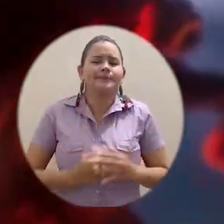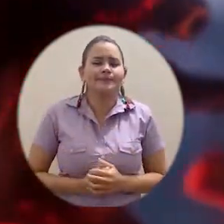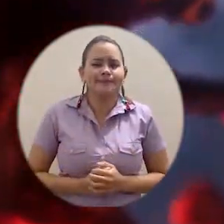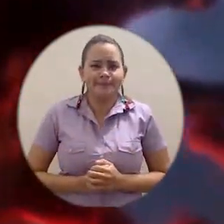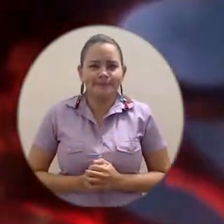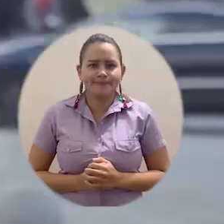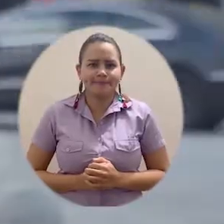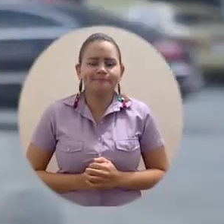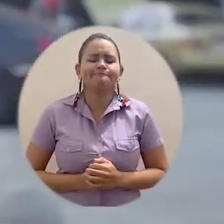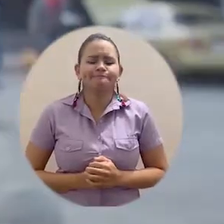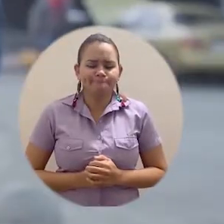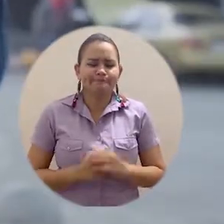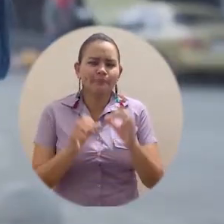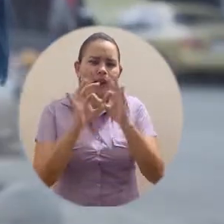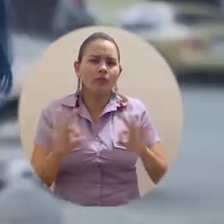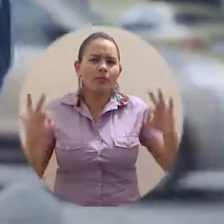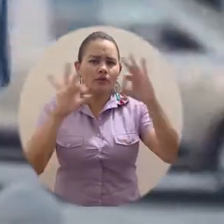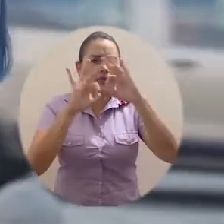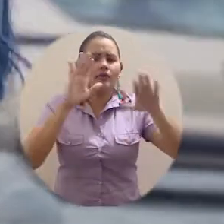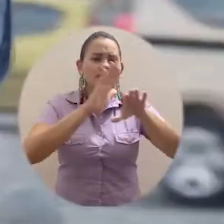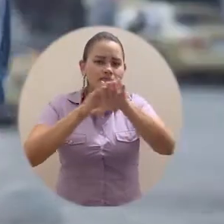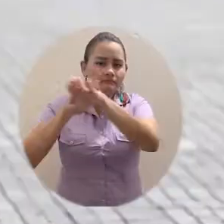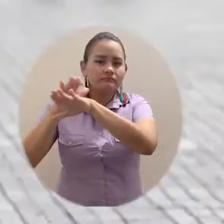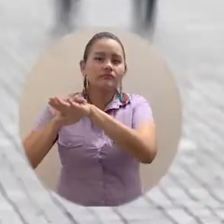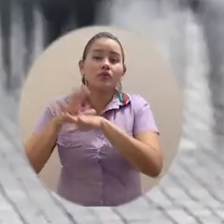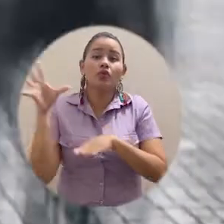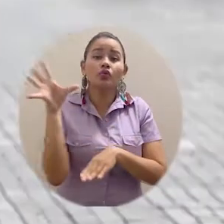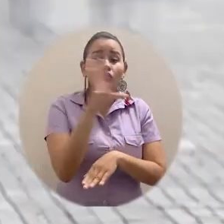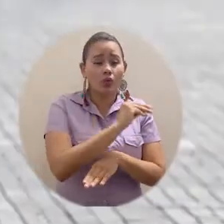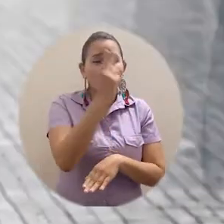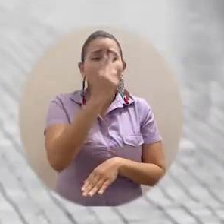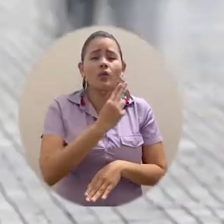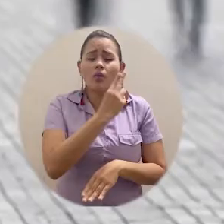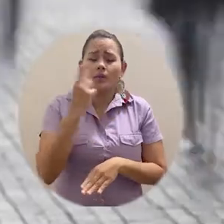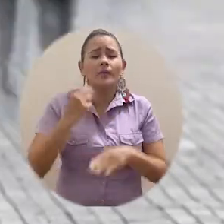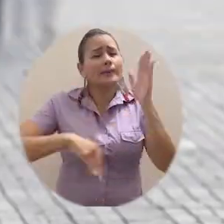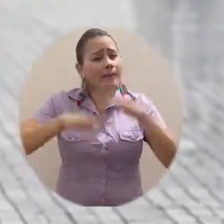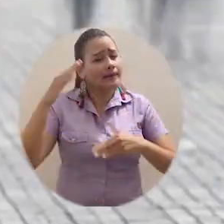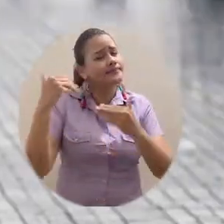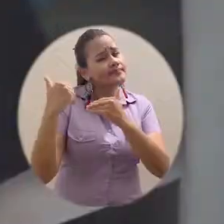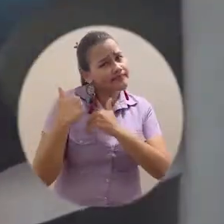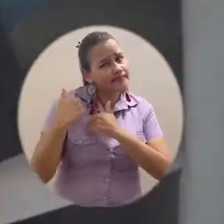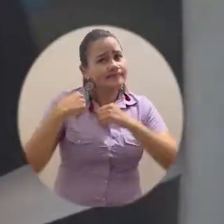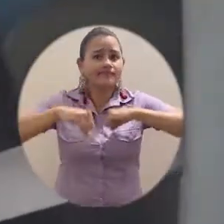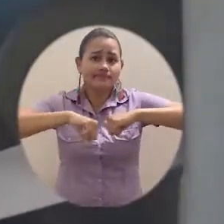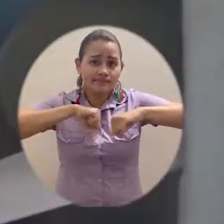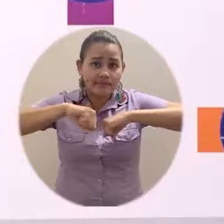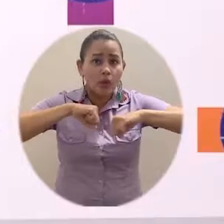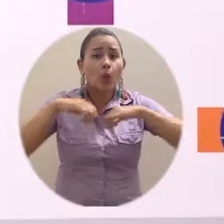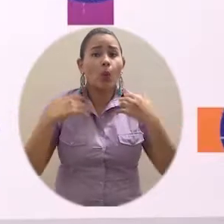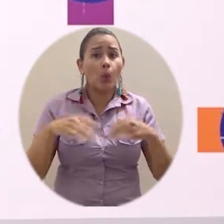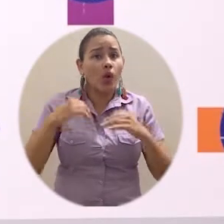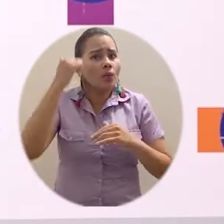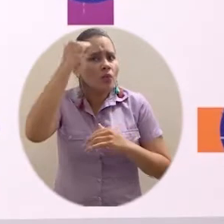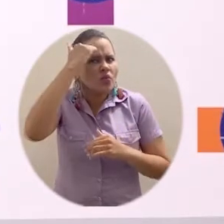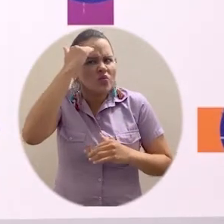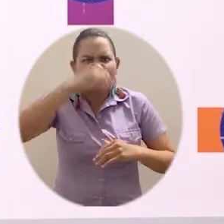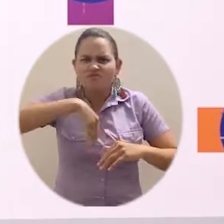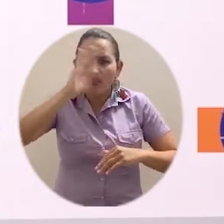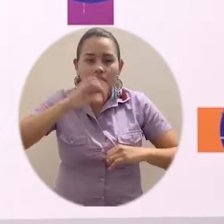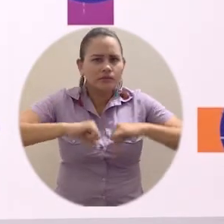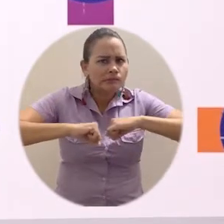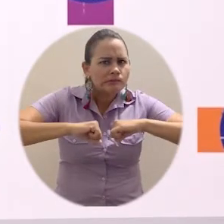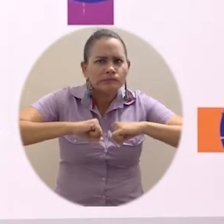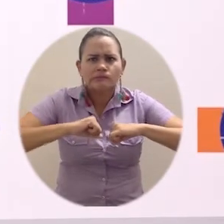actual pandemia mundial. Queremos resaltar y destacar el compromiso de un alto número de profesores que han adoptado